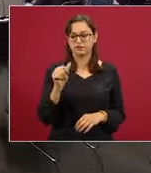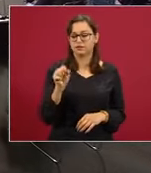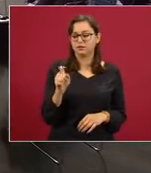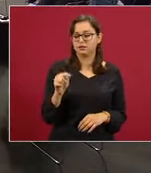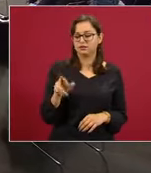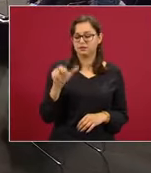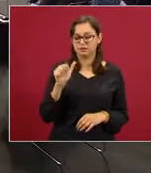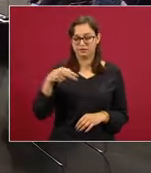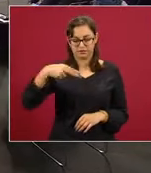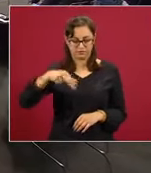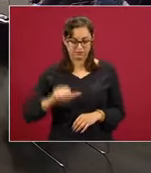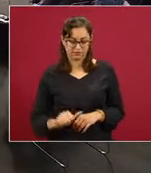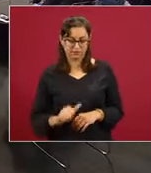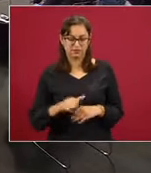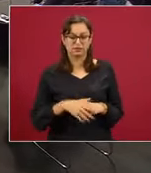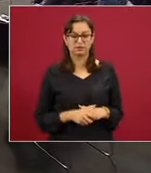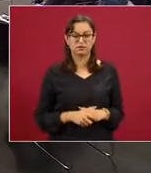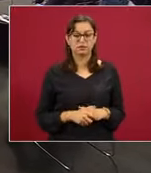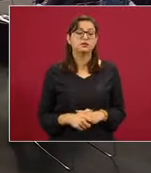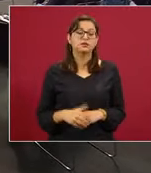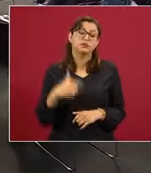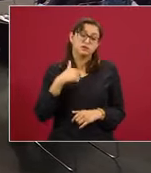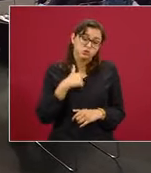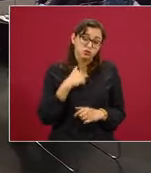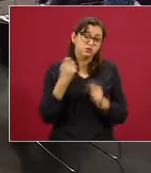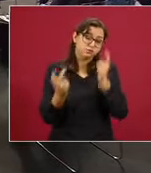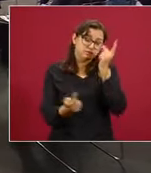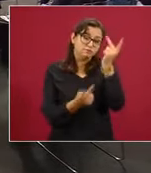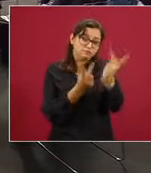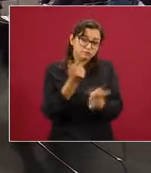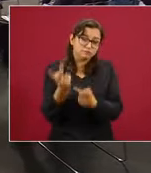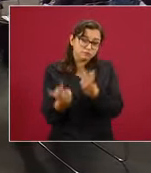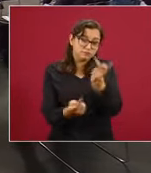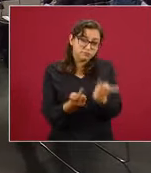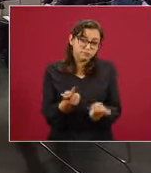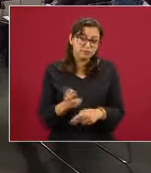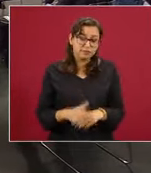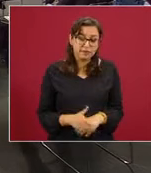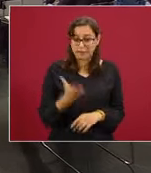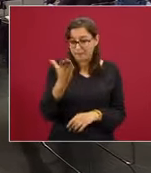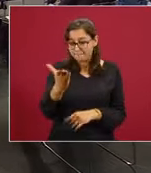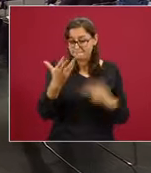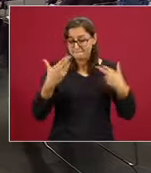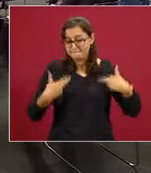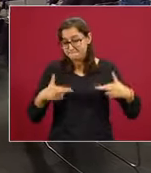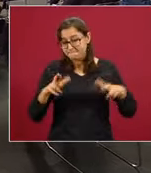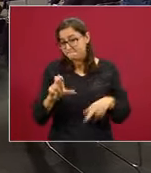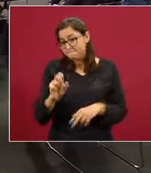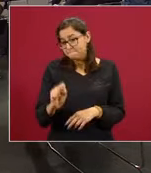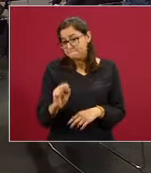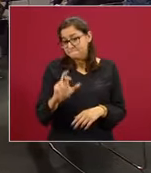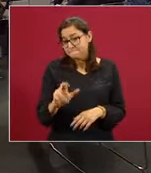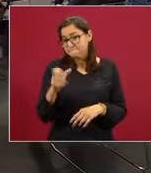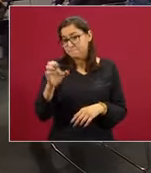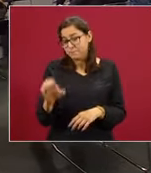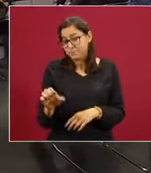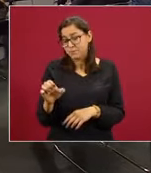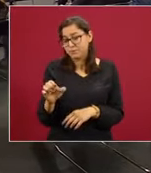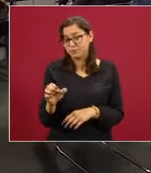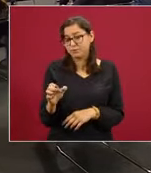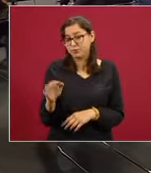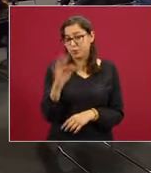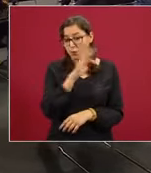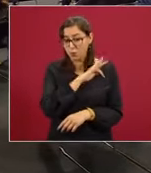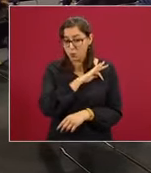presidente. Yo tengo varias preguntas para el canciller. Si nos puede actualizar en el